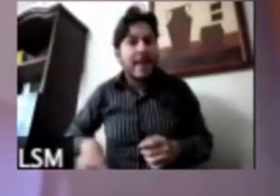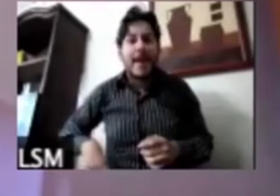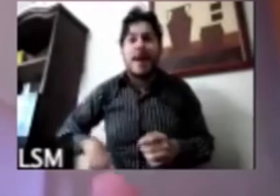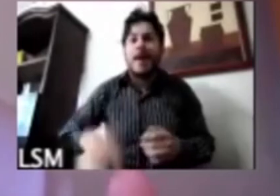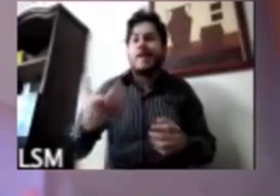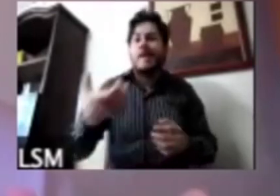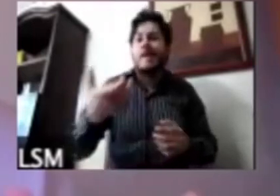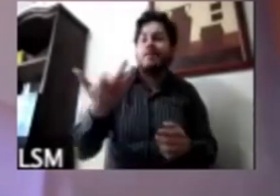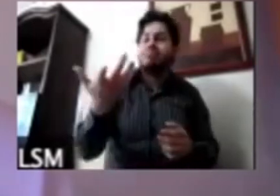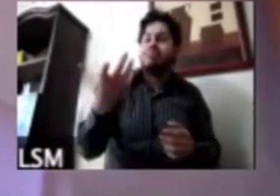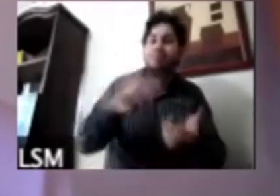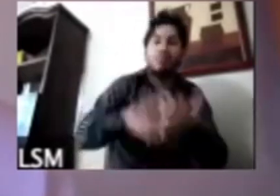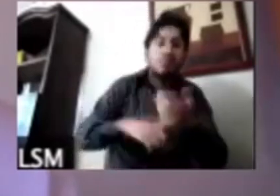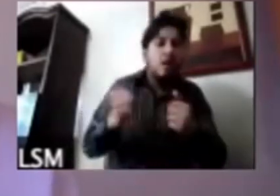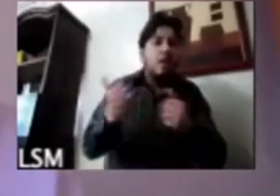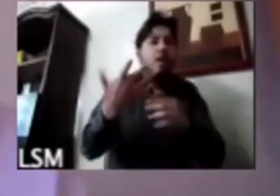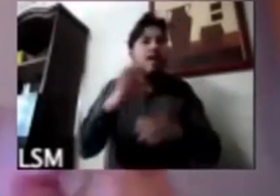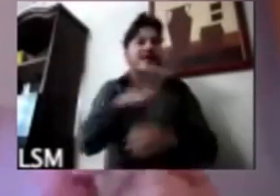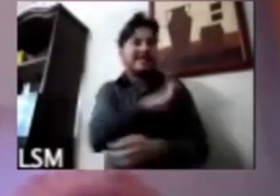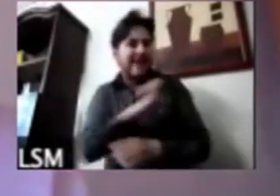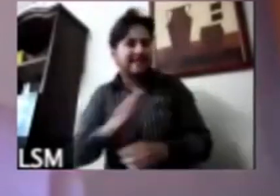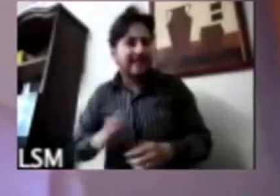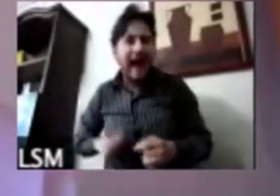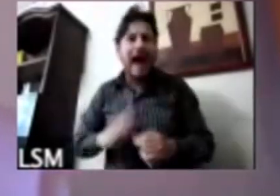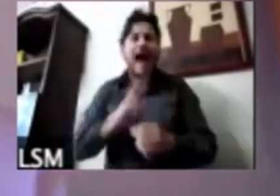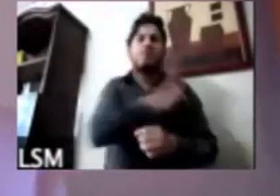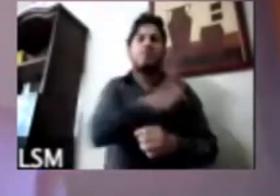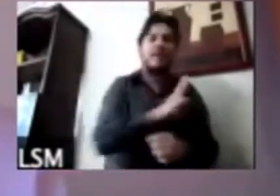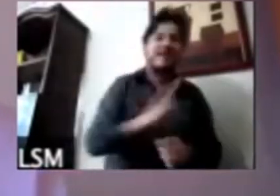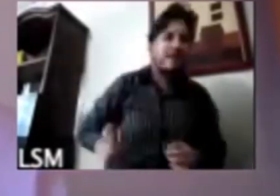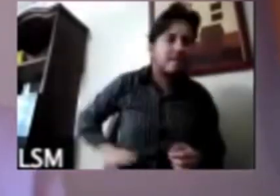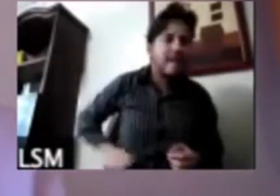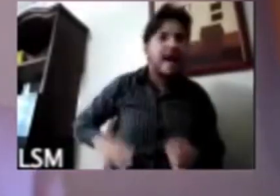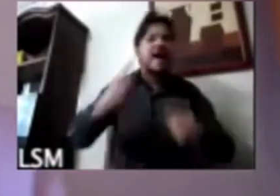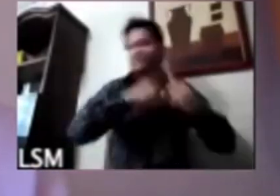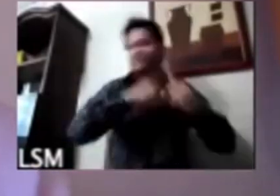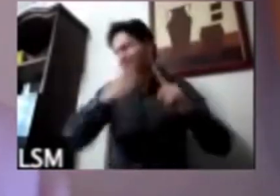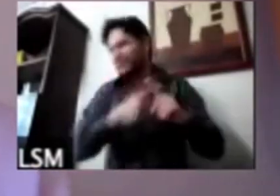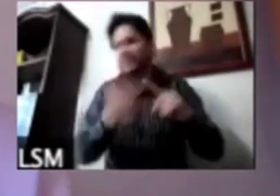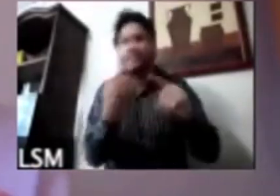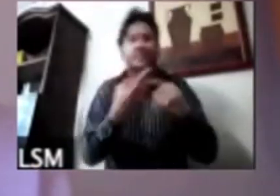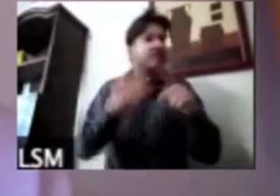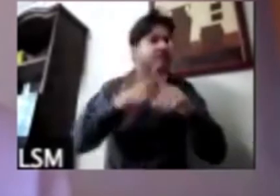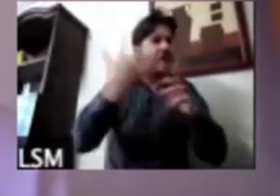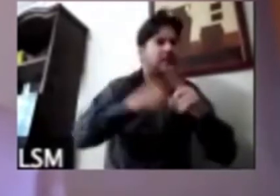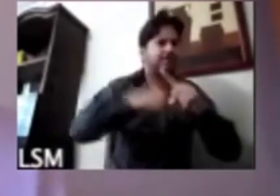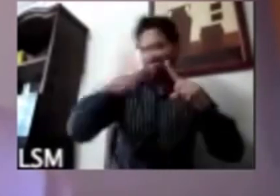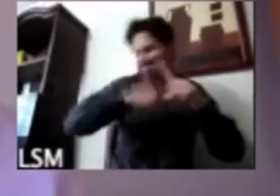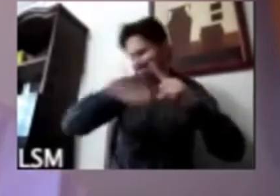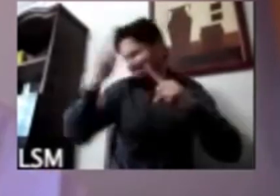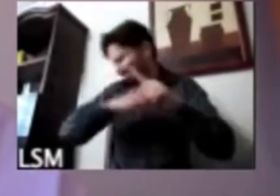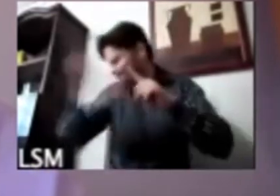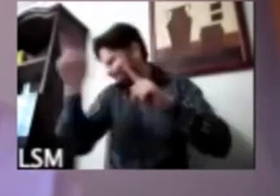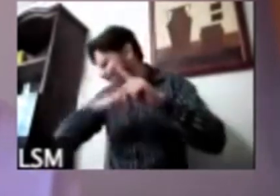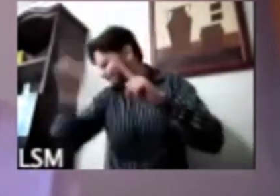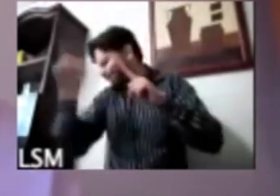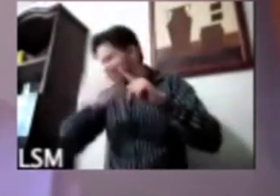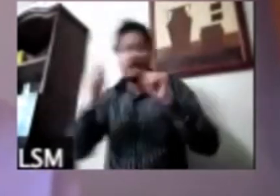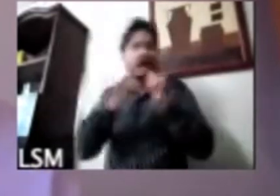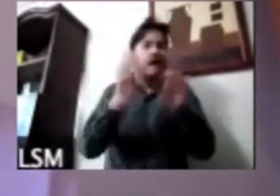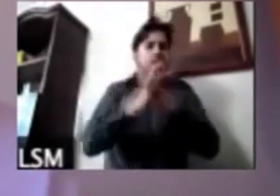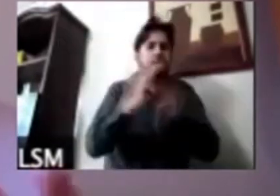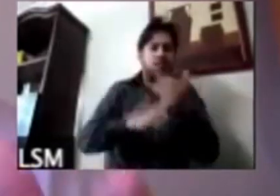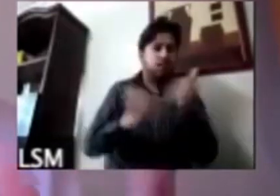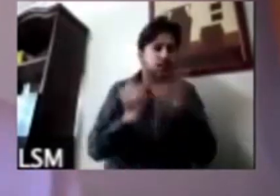una gran cantidad de acciones que se están haciendo de manera muy diferenciada y también hay programas de transferencias y también hay